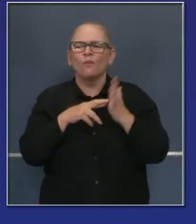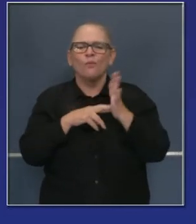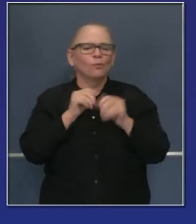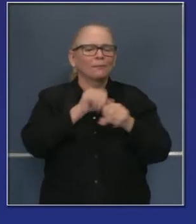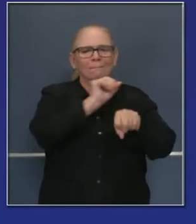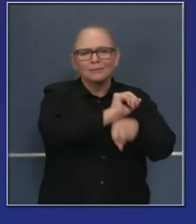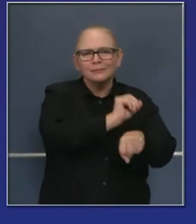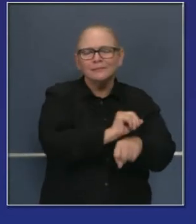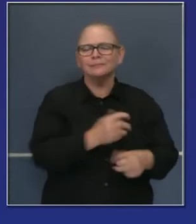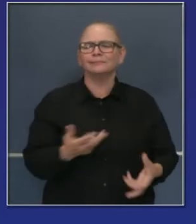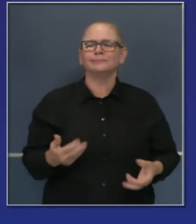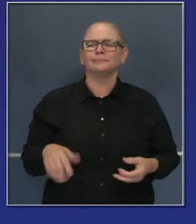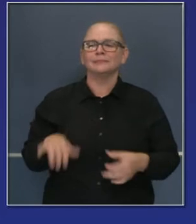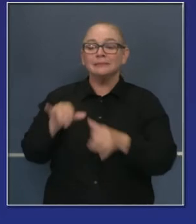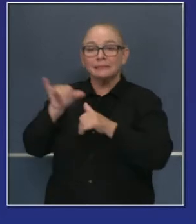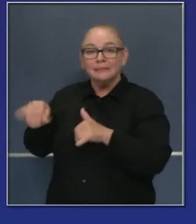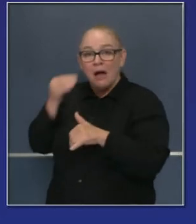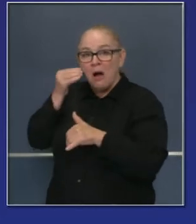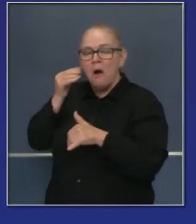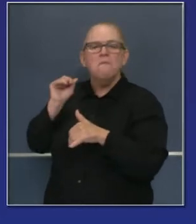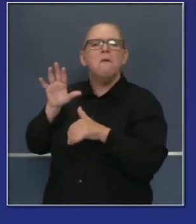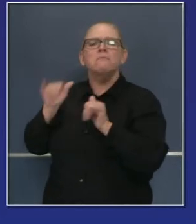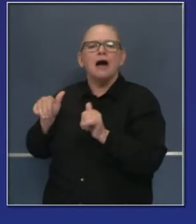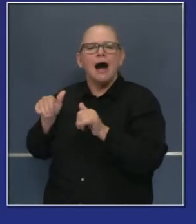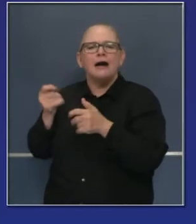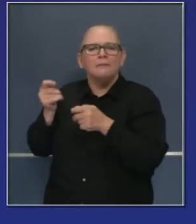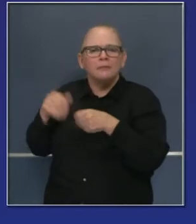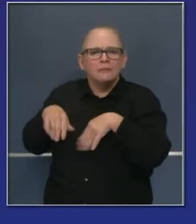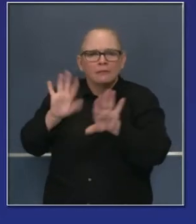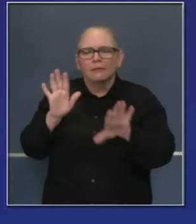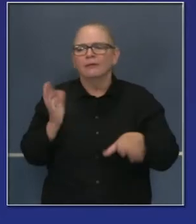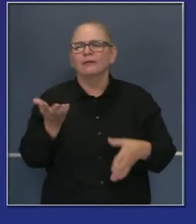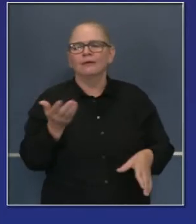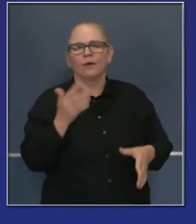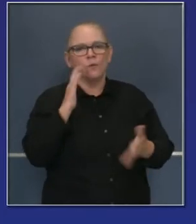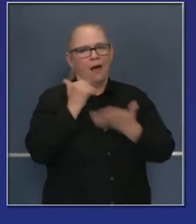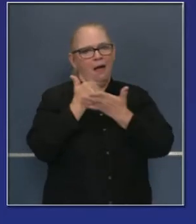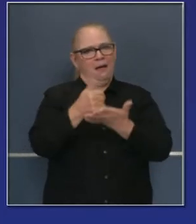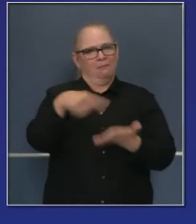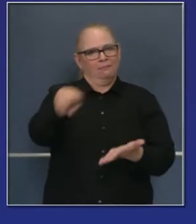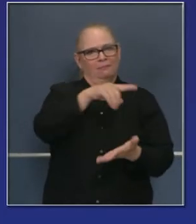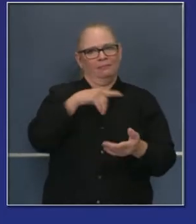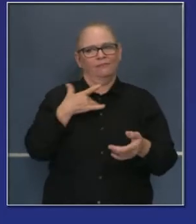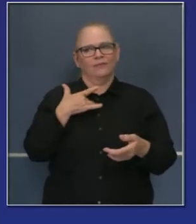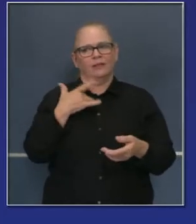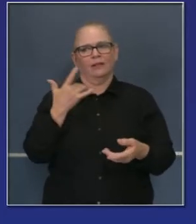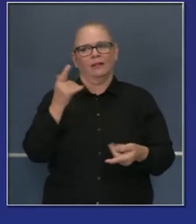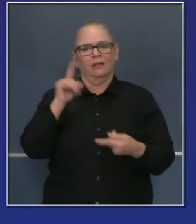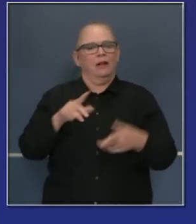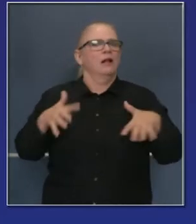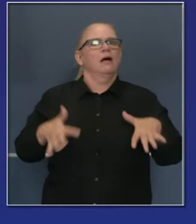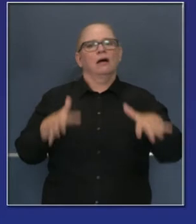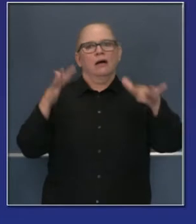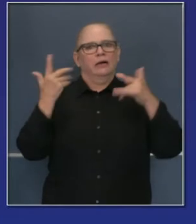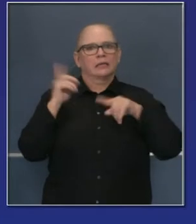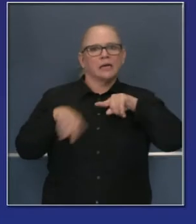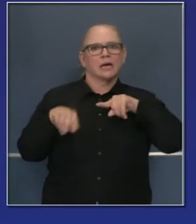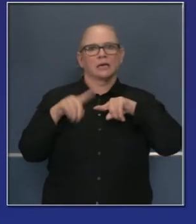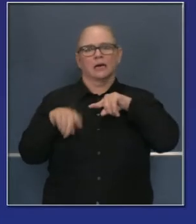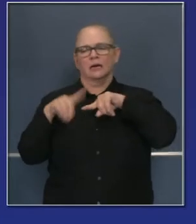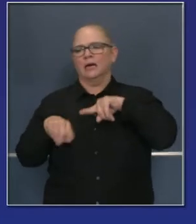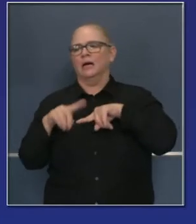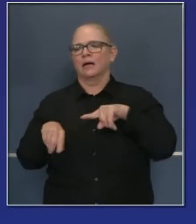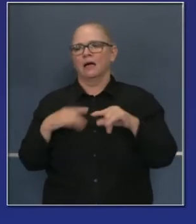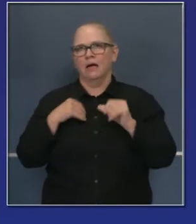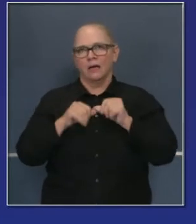operación en negocios y requisitos de lugares públicos. Y eso bajará un poco la ansiedad de la gente en cuanto a que